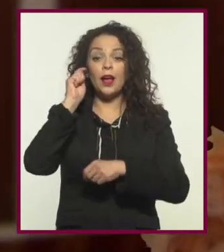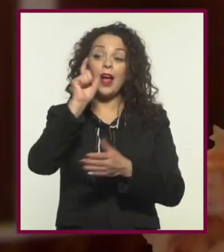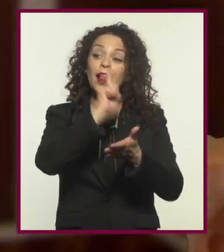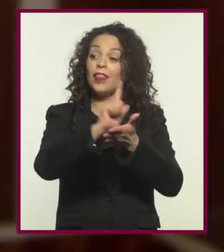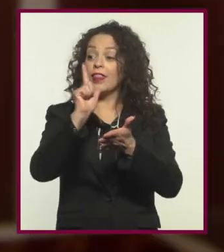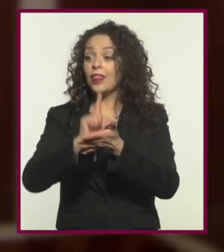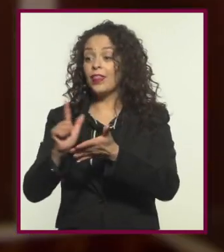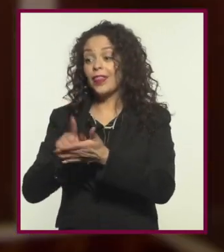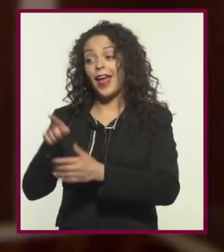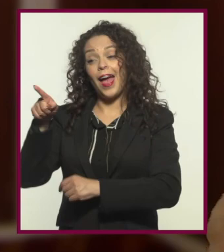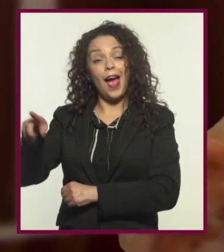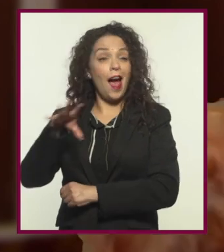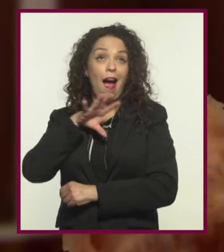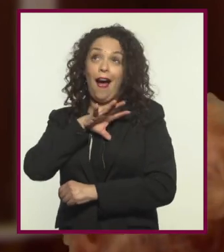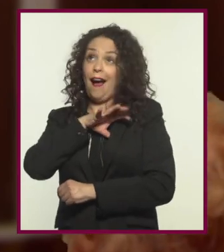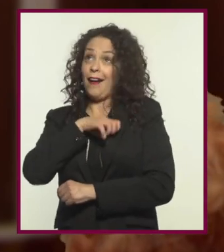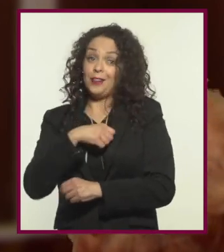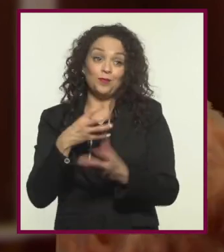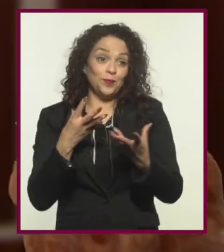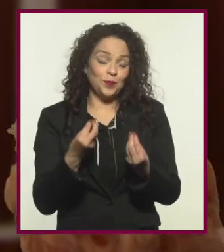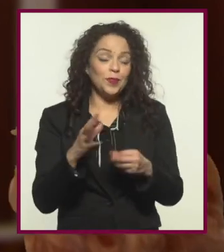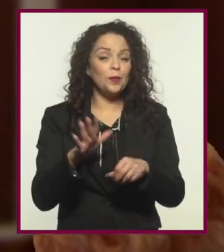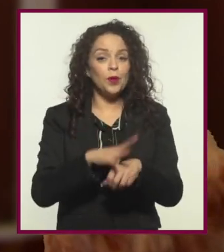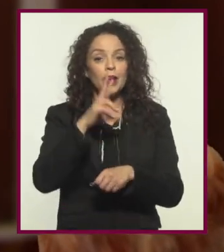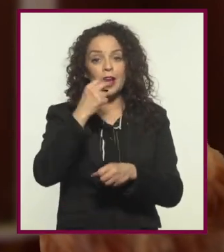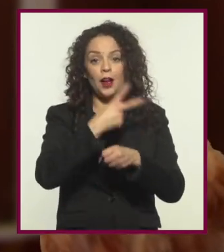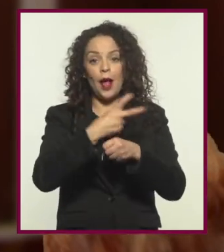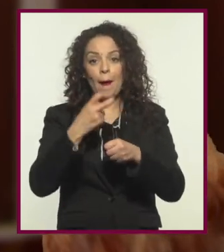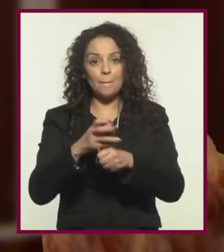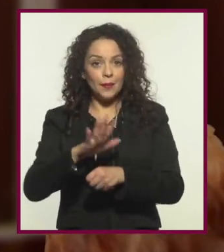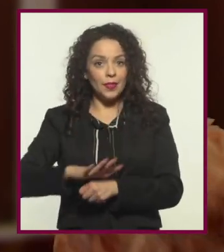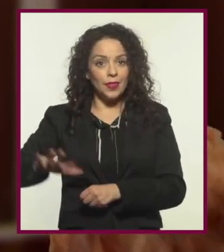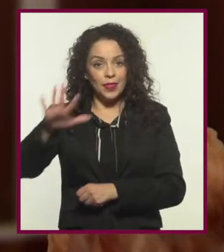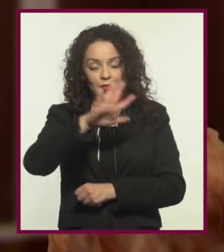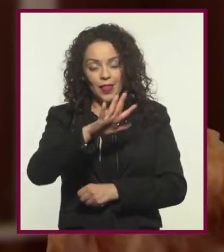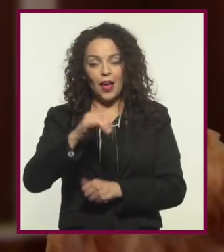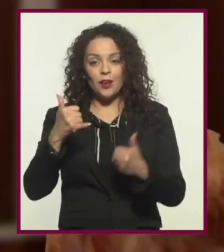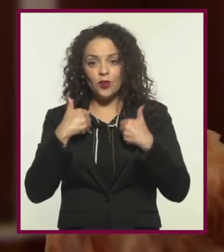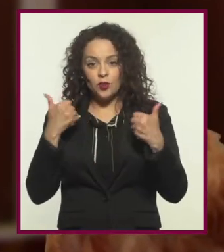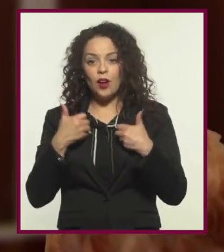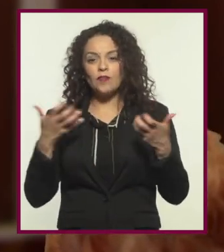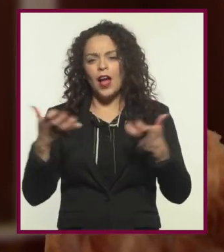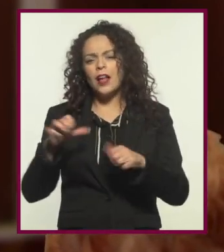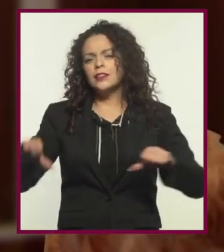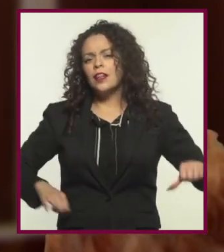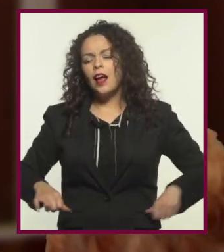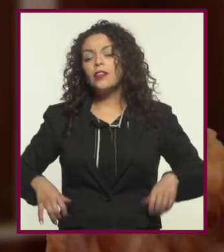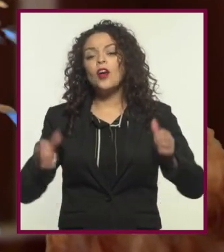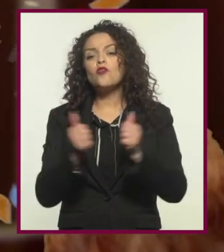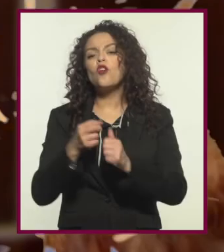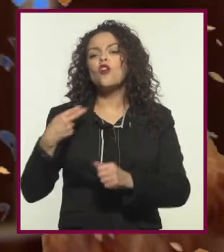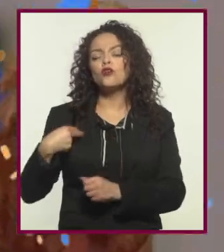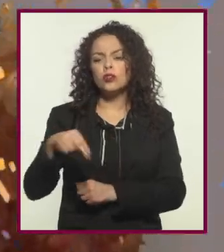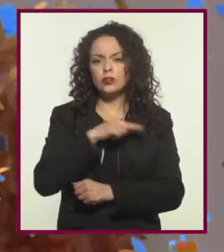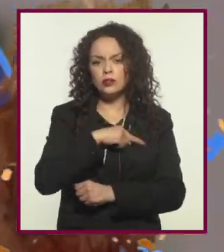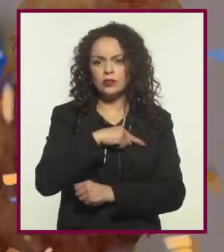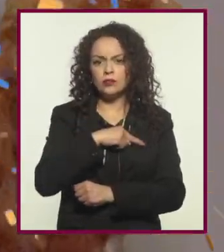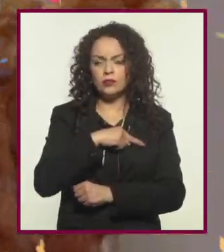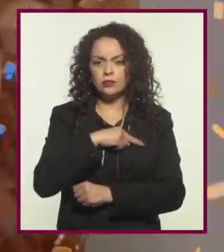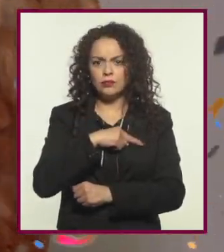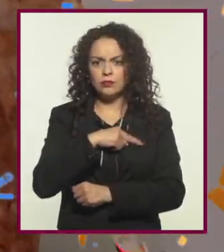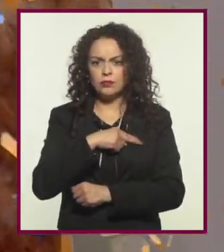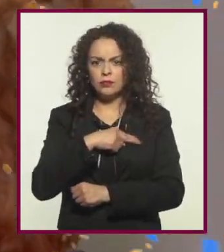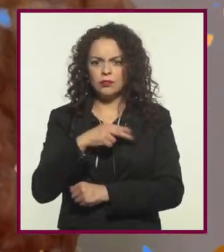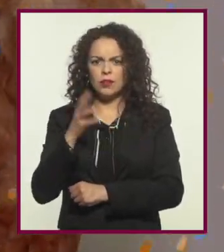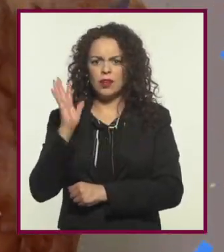domésticas que tanto disfrutas, ¿por qué no invitamos a los chicos y chicas que nos están viendo hacer una pequeña actividad con nosotros? Pues, ya les